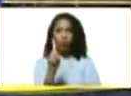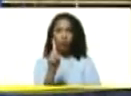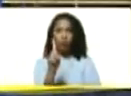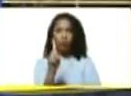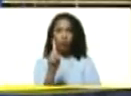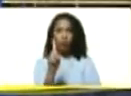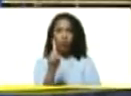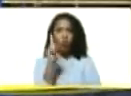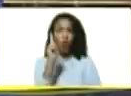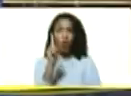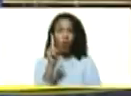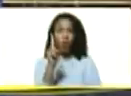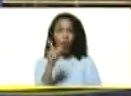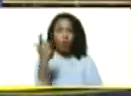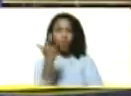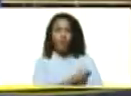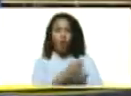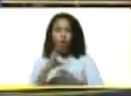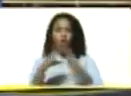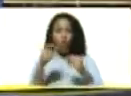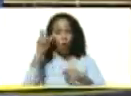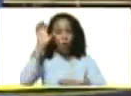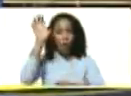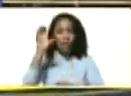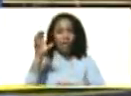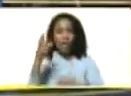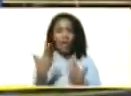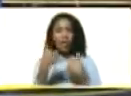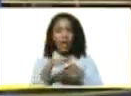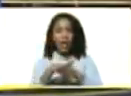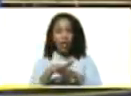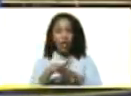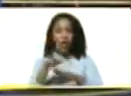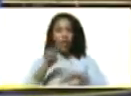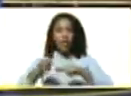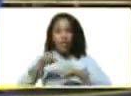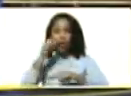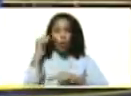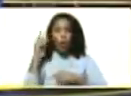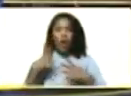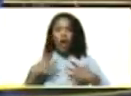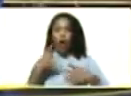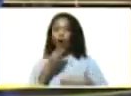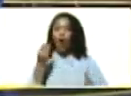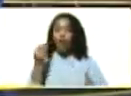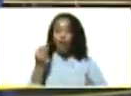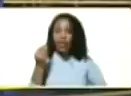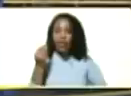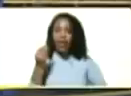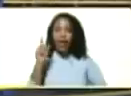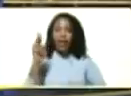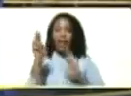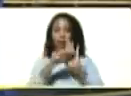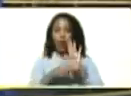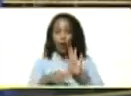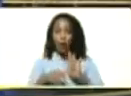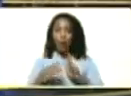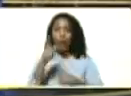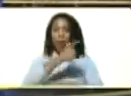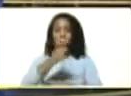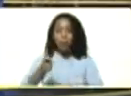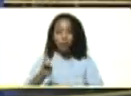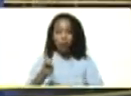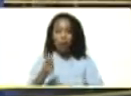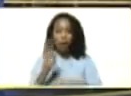Producto de que hemos vacunado a todo el país, incluyendo a los niños, niñas y jóvenes. Producto de las medidas de prevención de la gente.